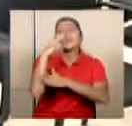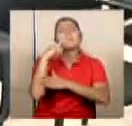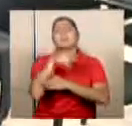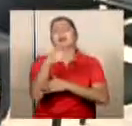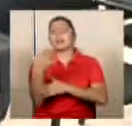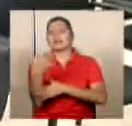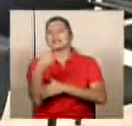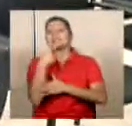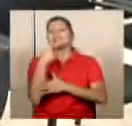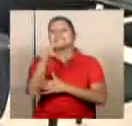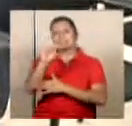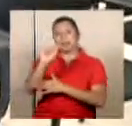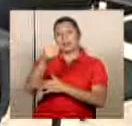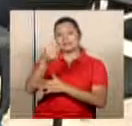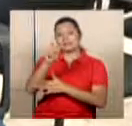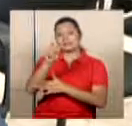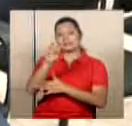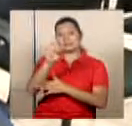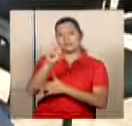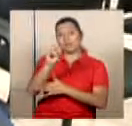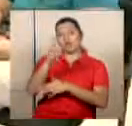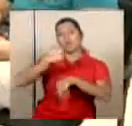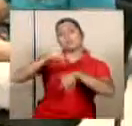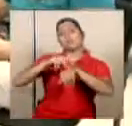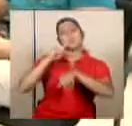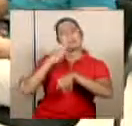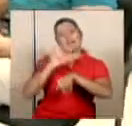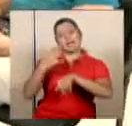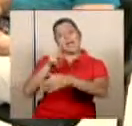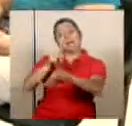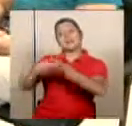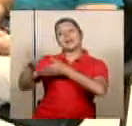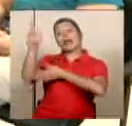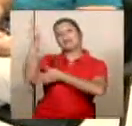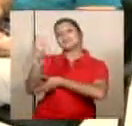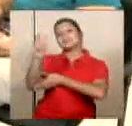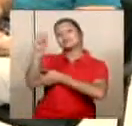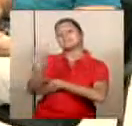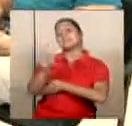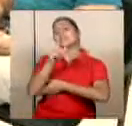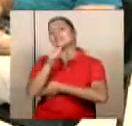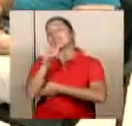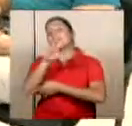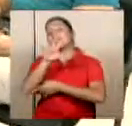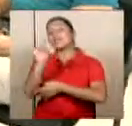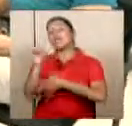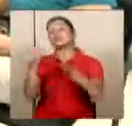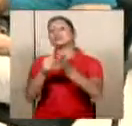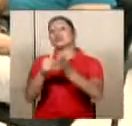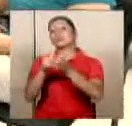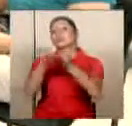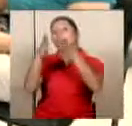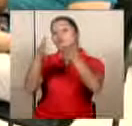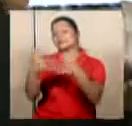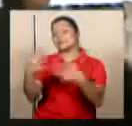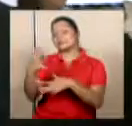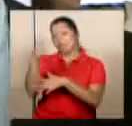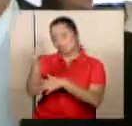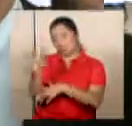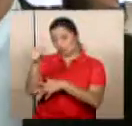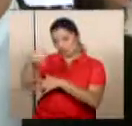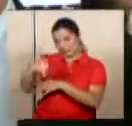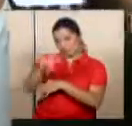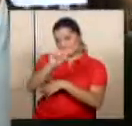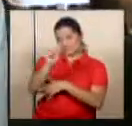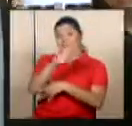que según el Magisterio Nacional son para pagar las pensiones de 38 mil jubilados en este mes de diciembre. Si